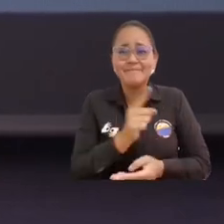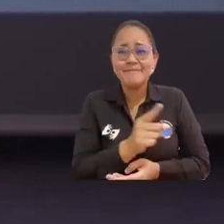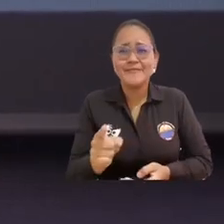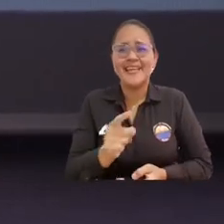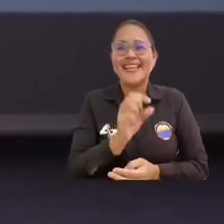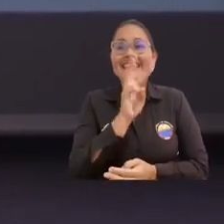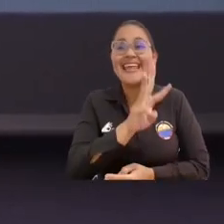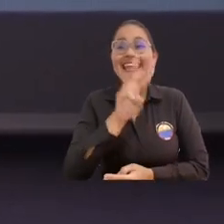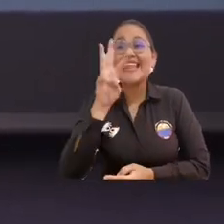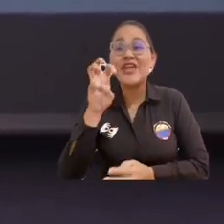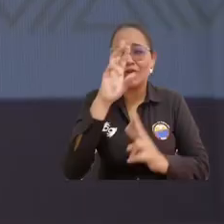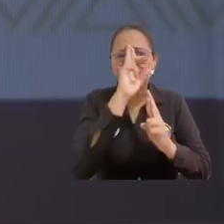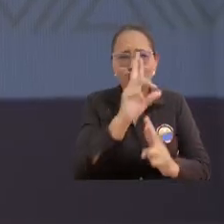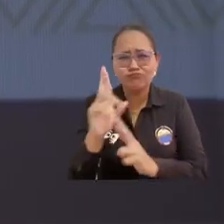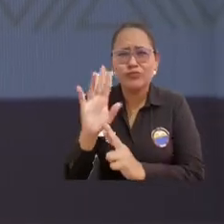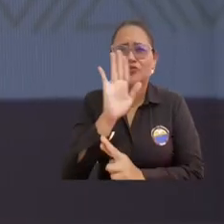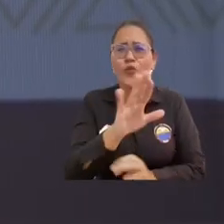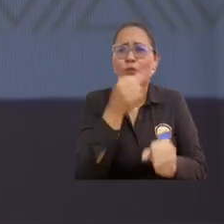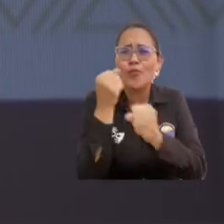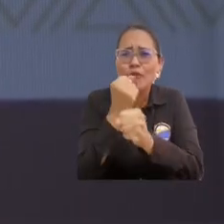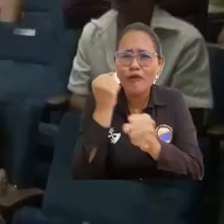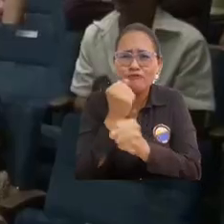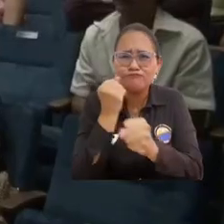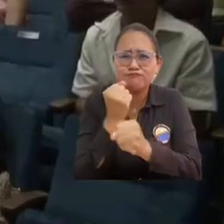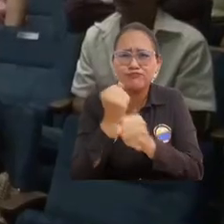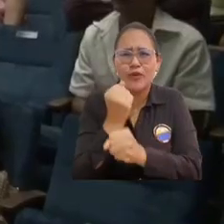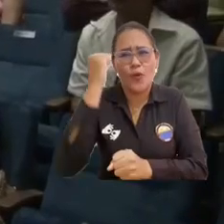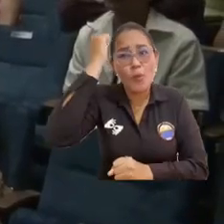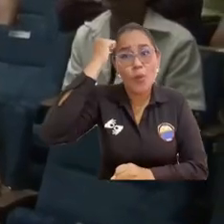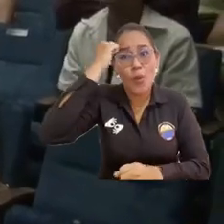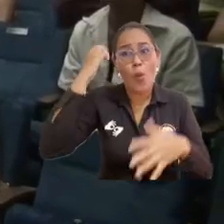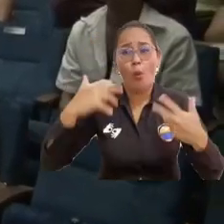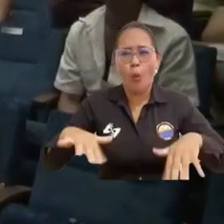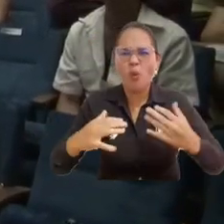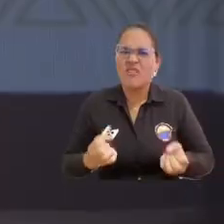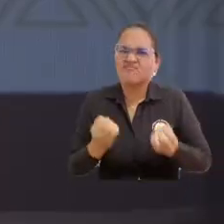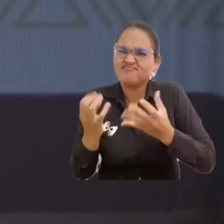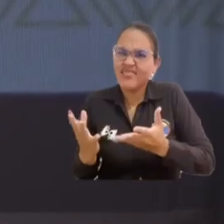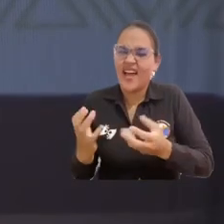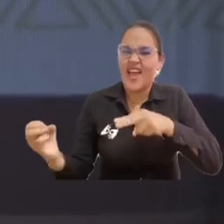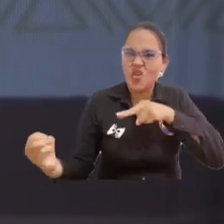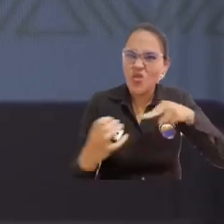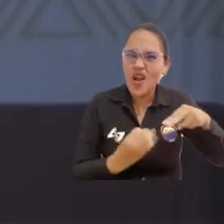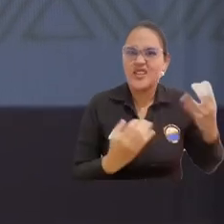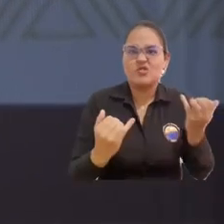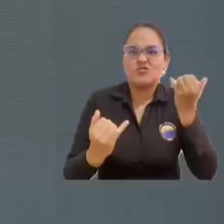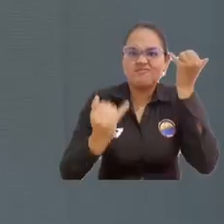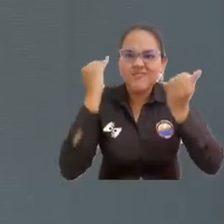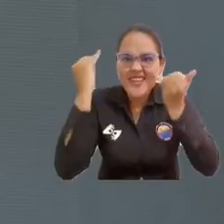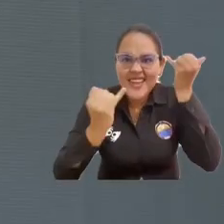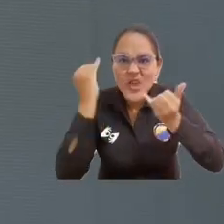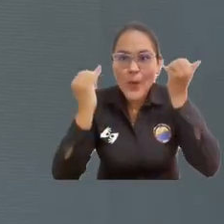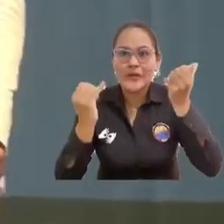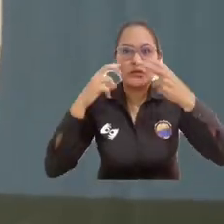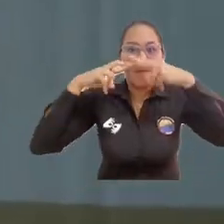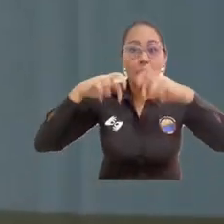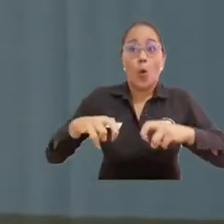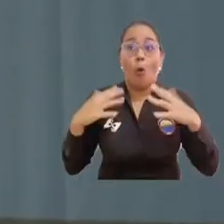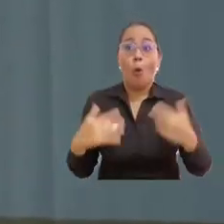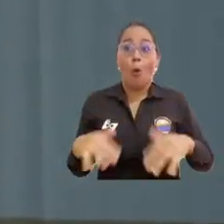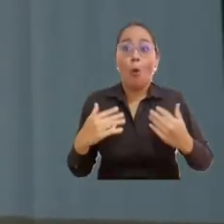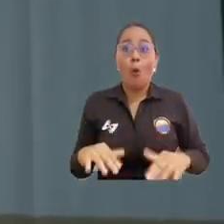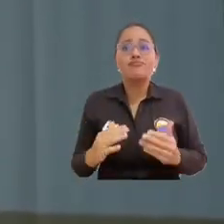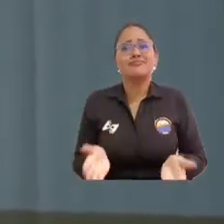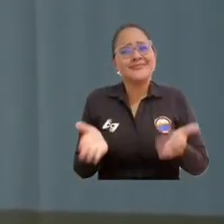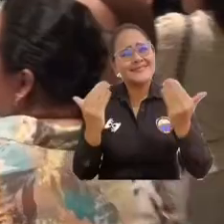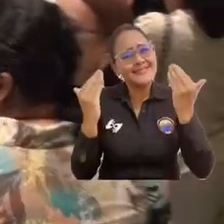Con la entrega de 38 reconocimientos a la labor de los profesores por sus aportes a la educación, investigación, innovación y otras líneas